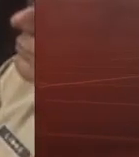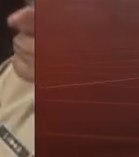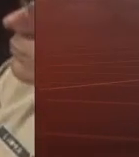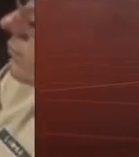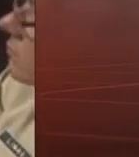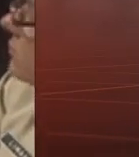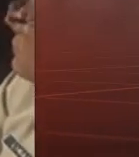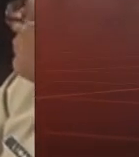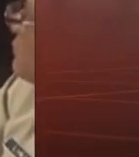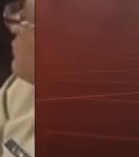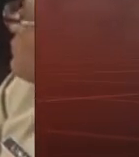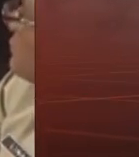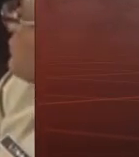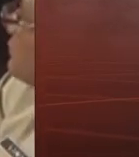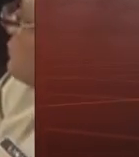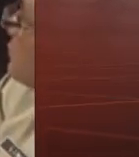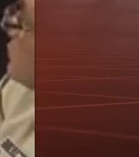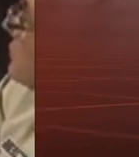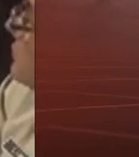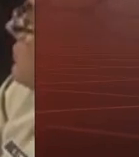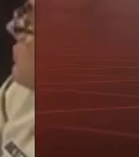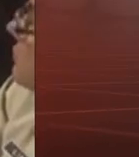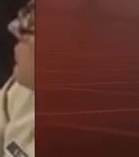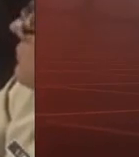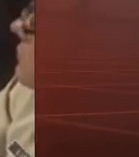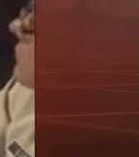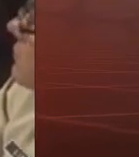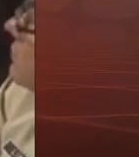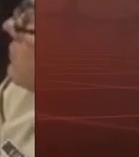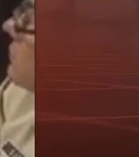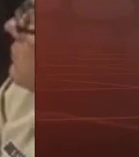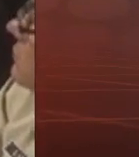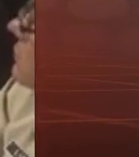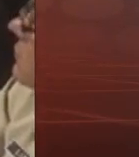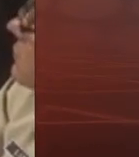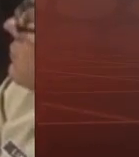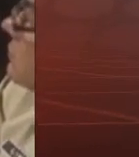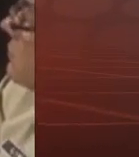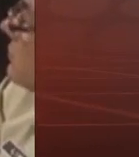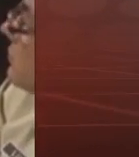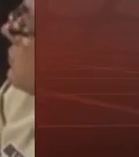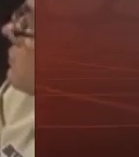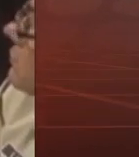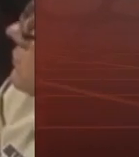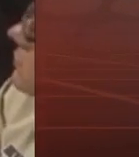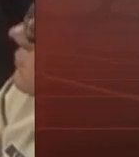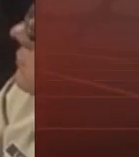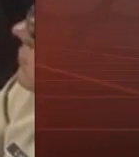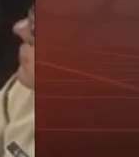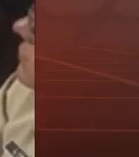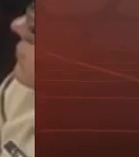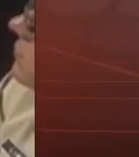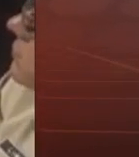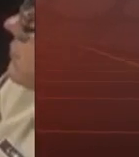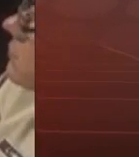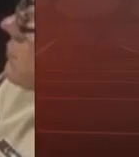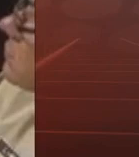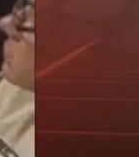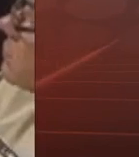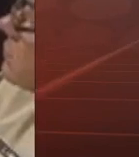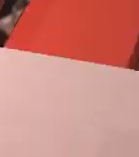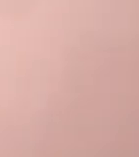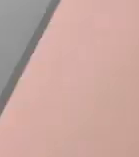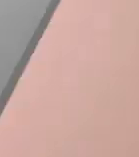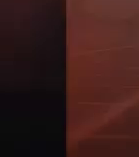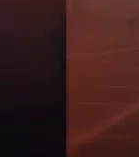la certeza de estos grupos pero es muy probable que sean de los hijos de El